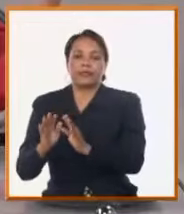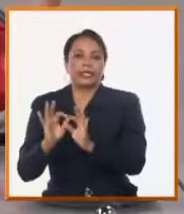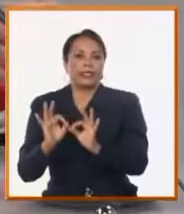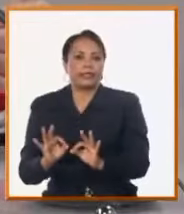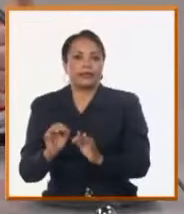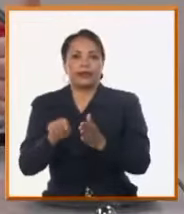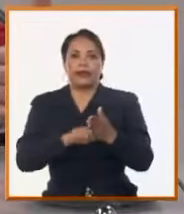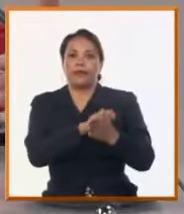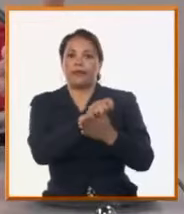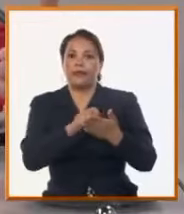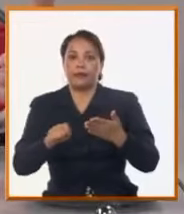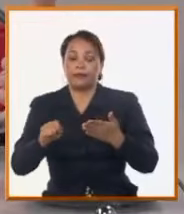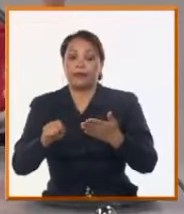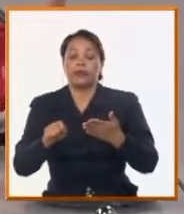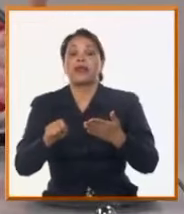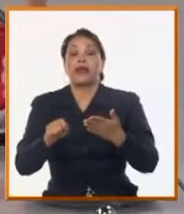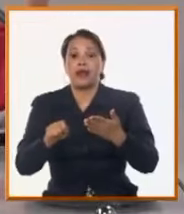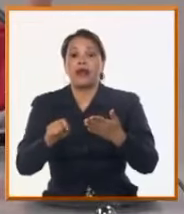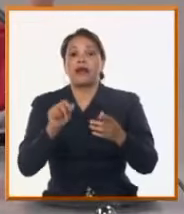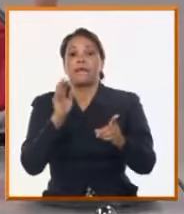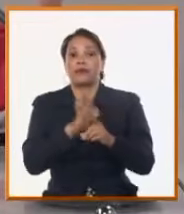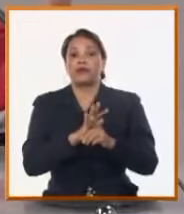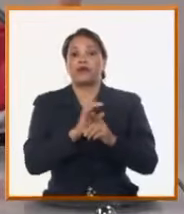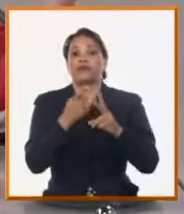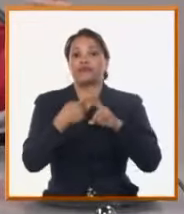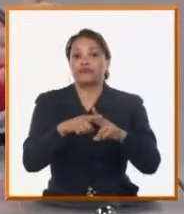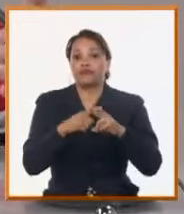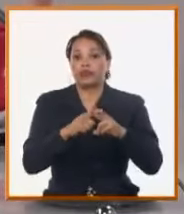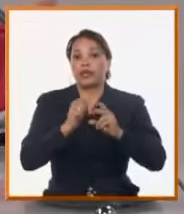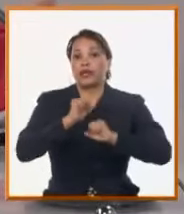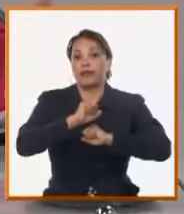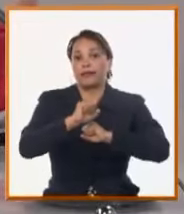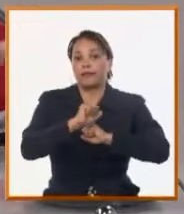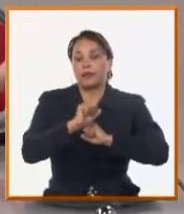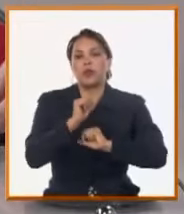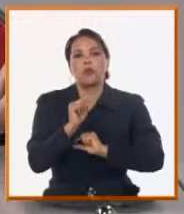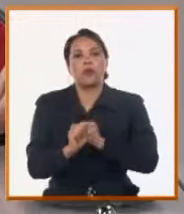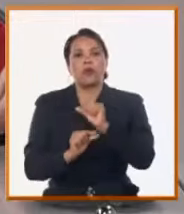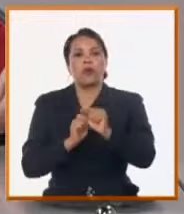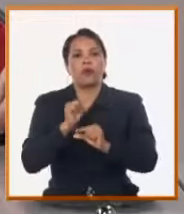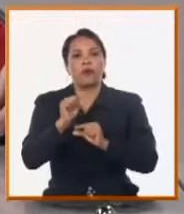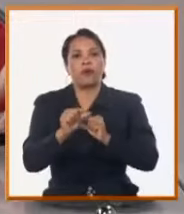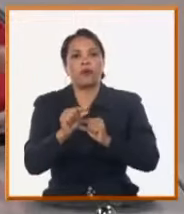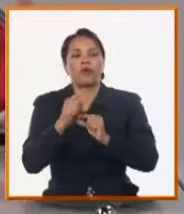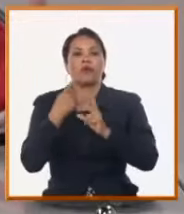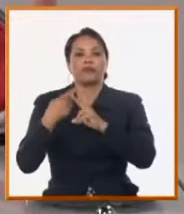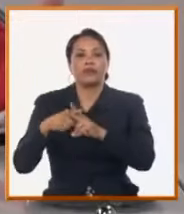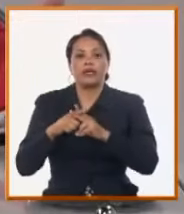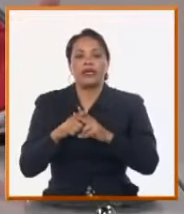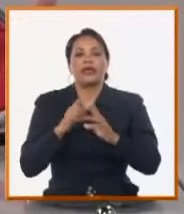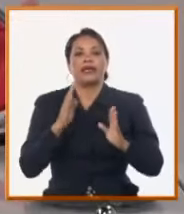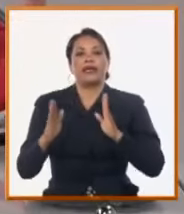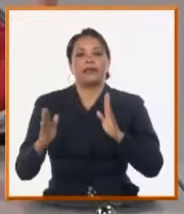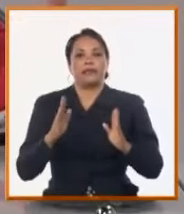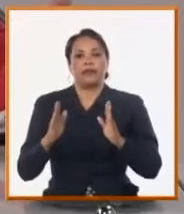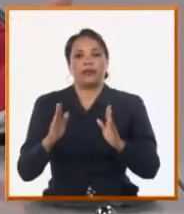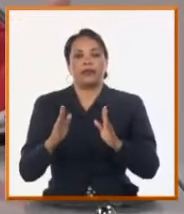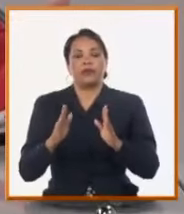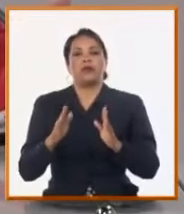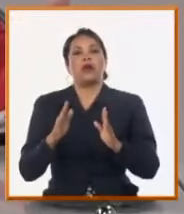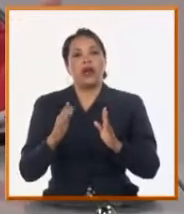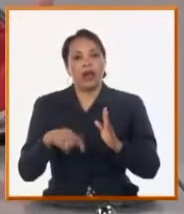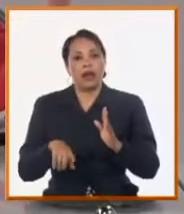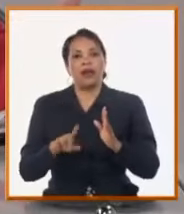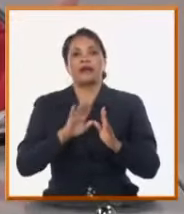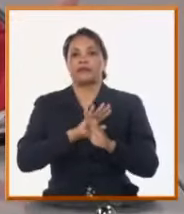al ir entrando equipos al sistema nuestro e ir recuperándose nuestras fuentes en el próximo periodo humano, pues